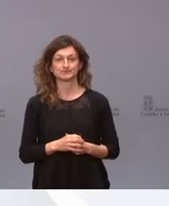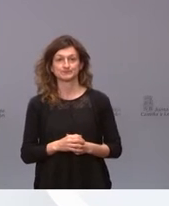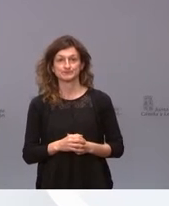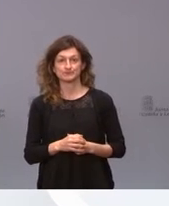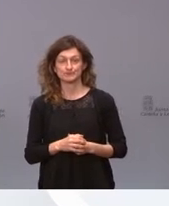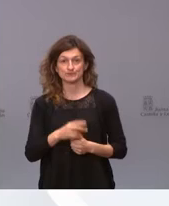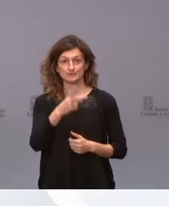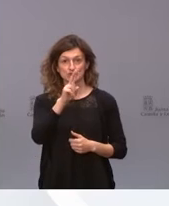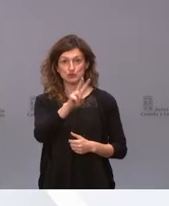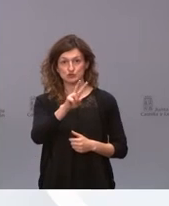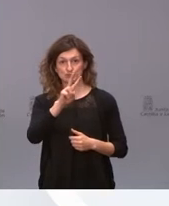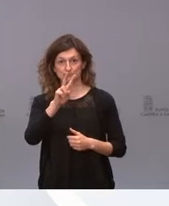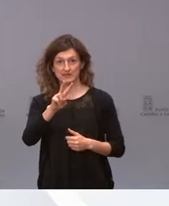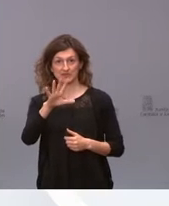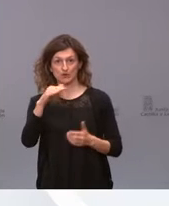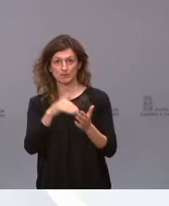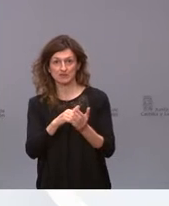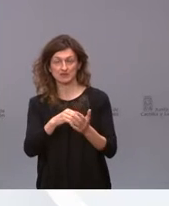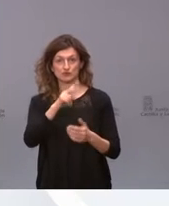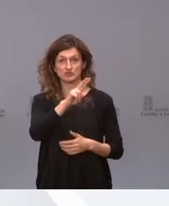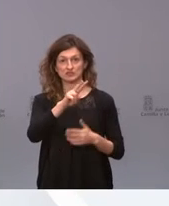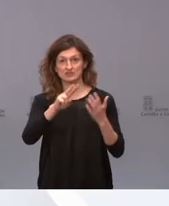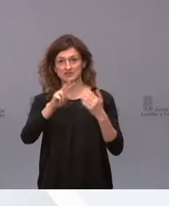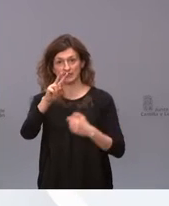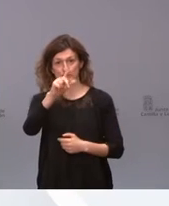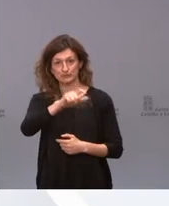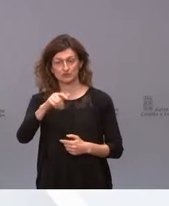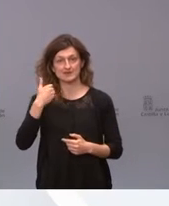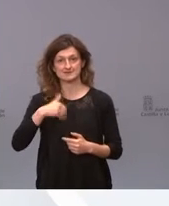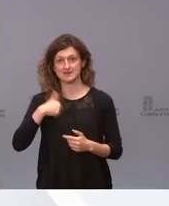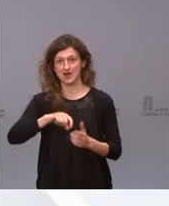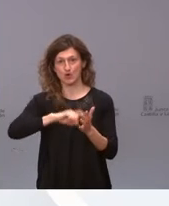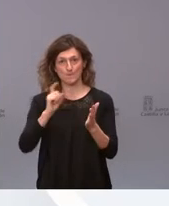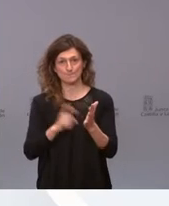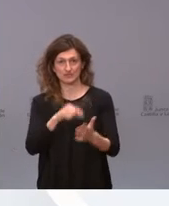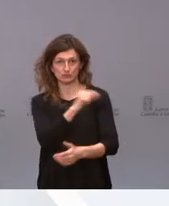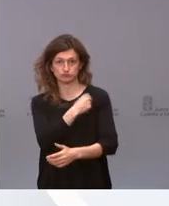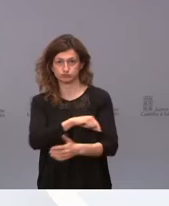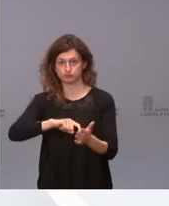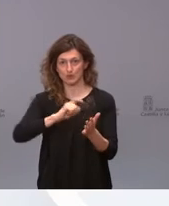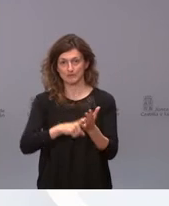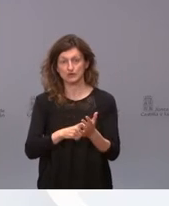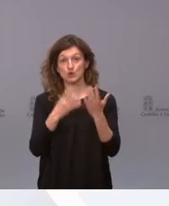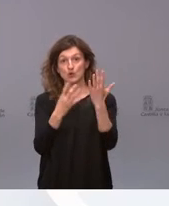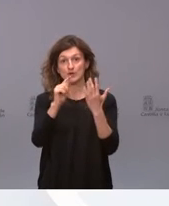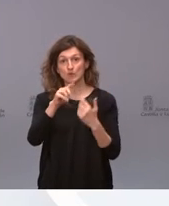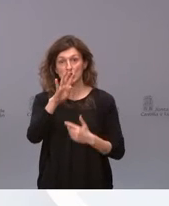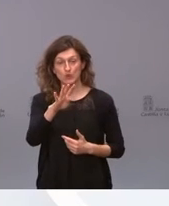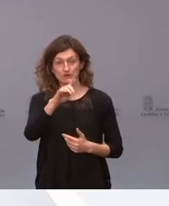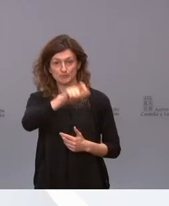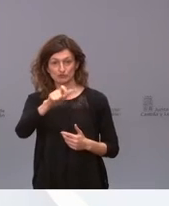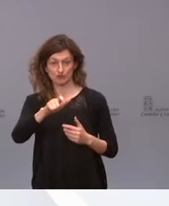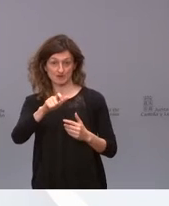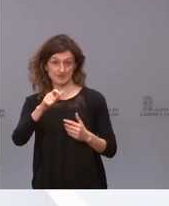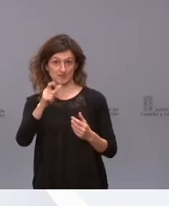225.272 personas tienen ya la pauta completa de vacunación. El 9,4% de la población